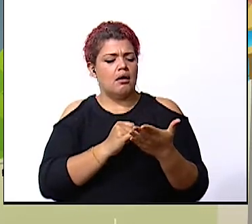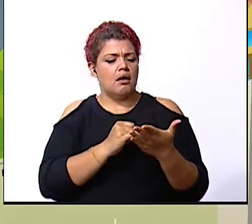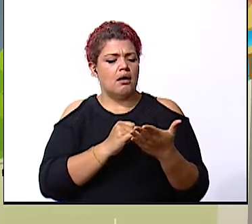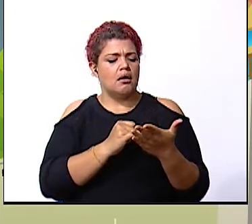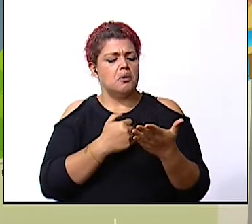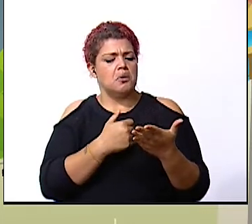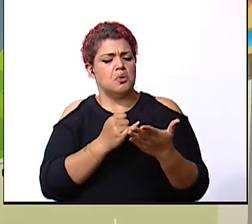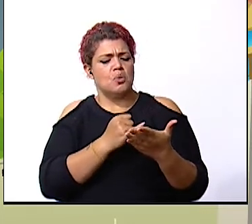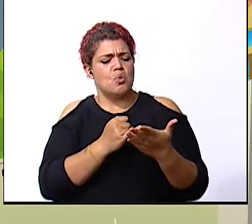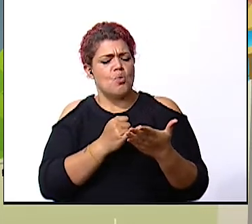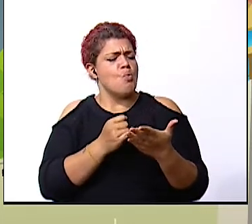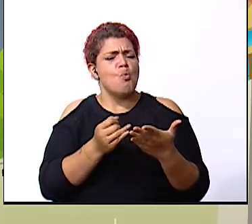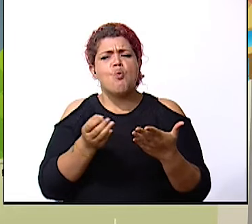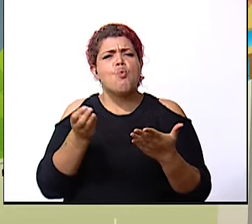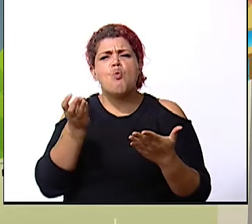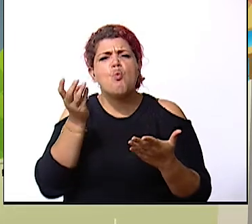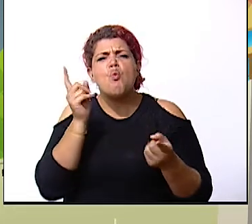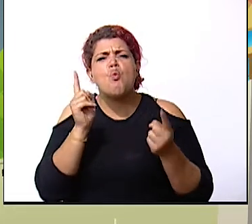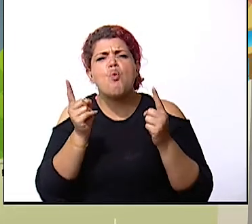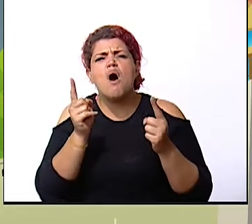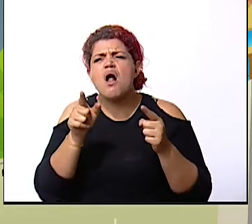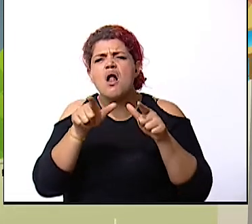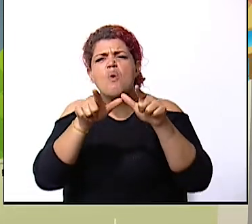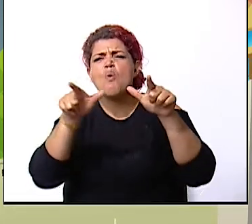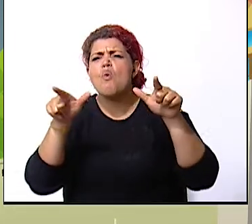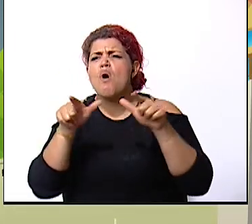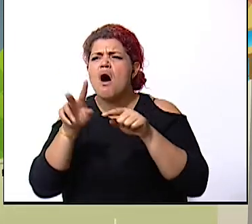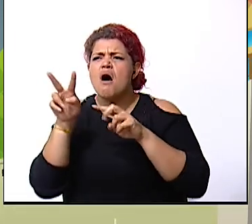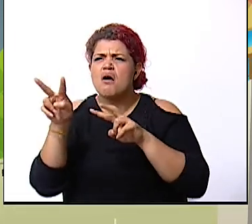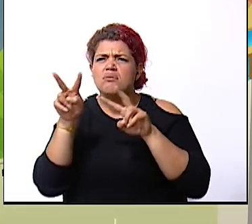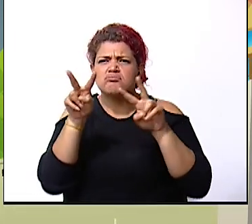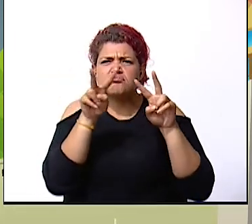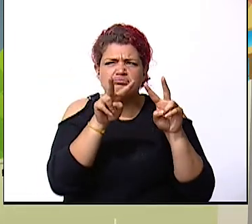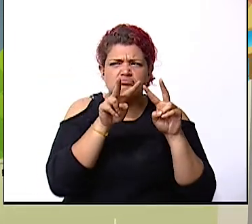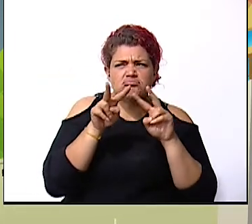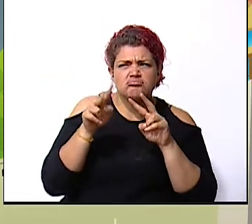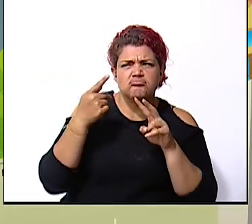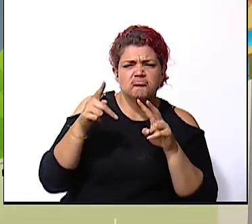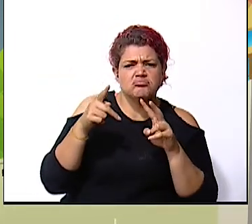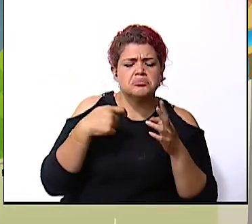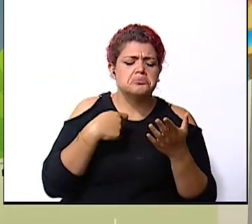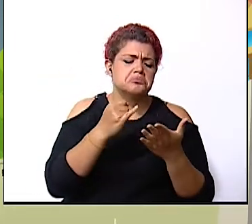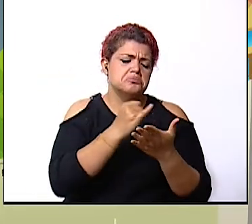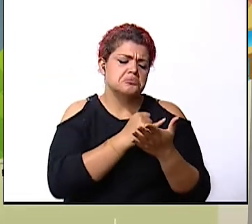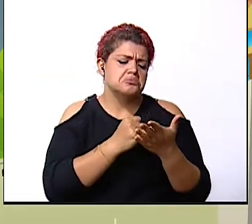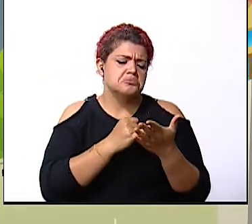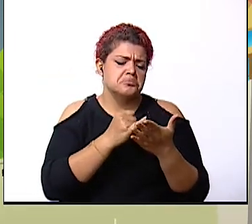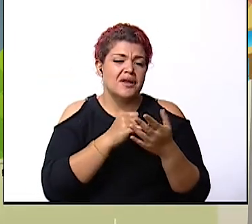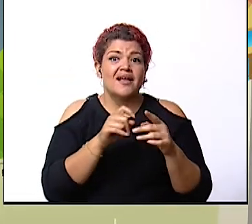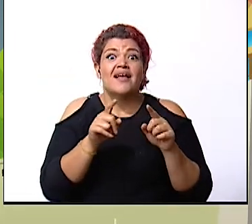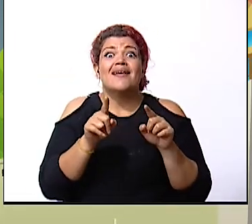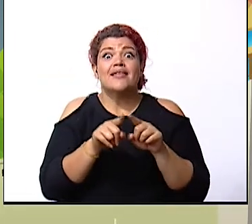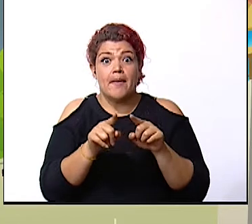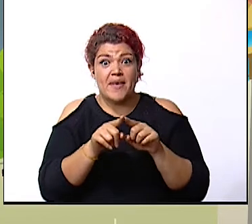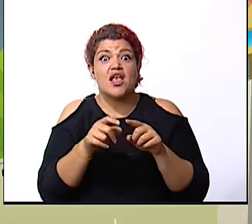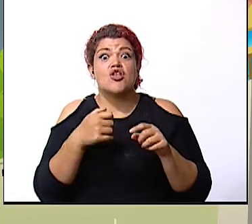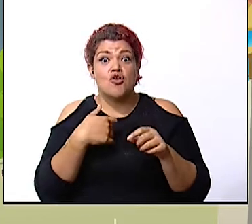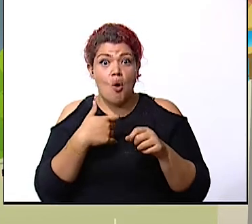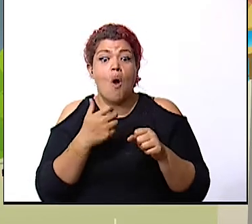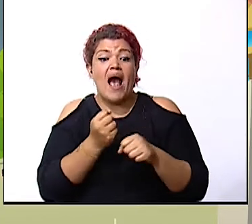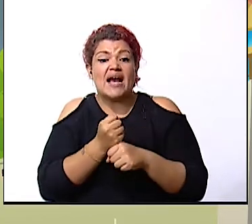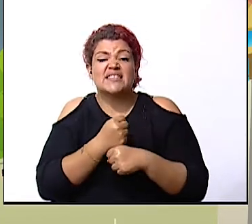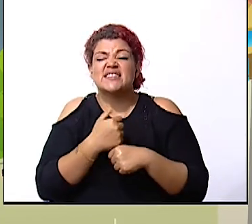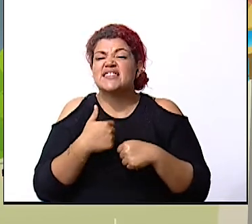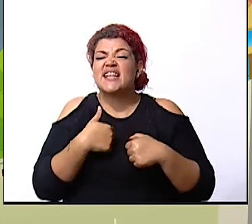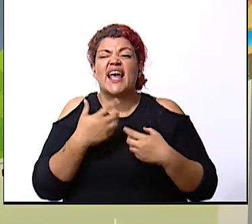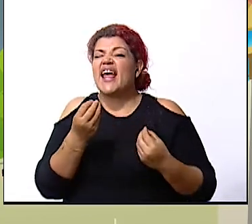que vamos a ver cuáles son esas zonas propensas pero también vamos a trabajar cuáles son las acciones que vamos a realizar